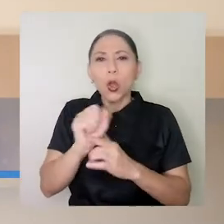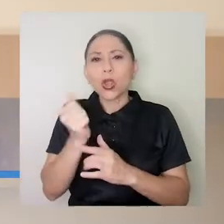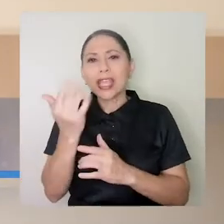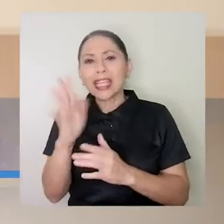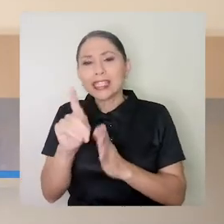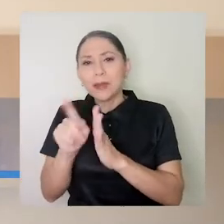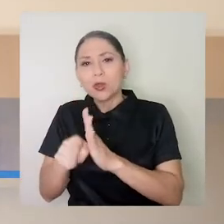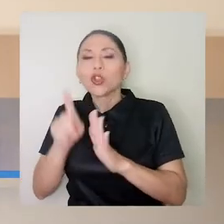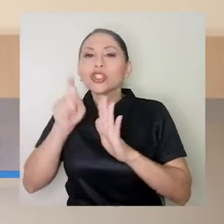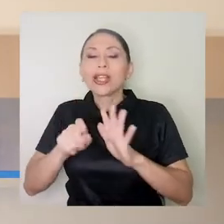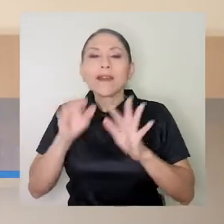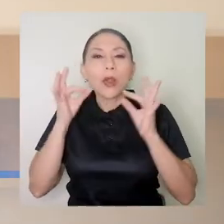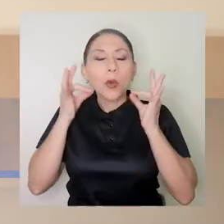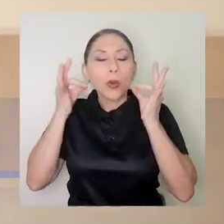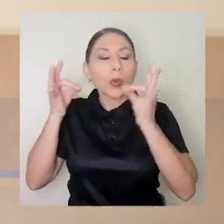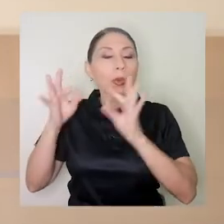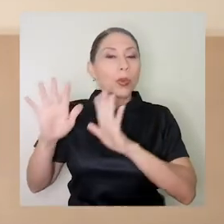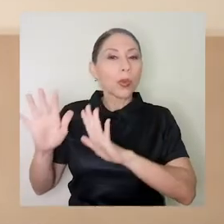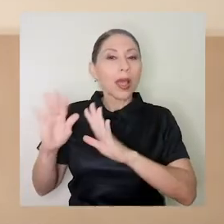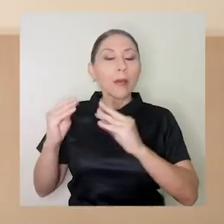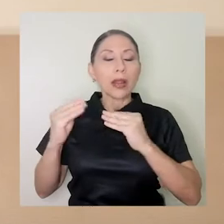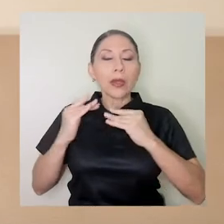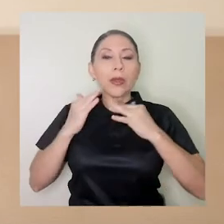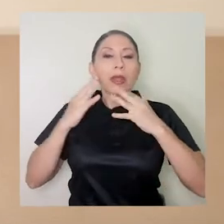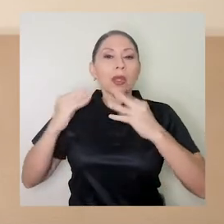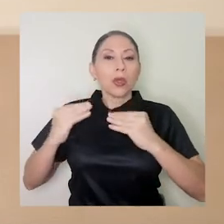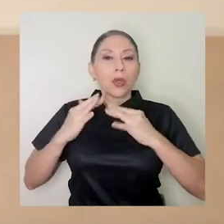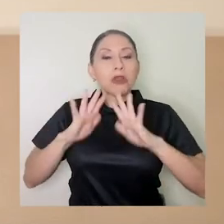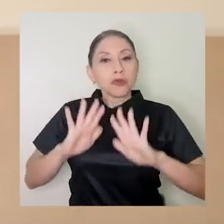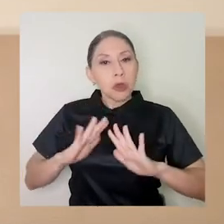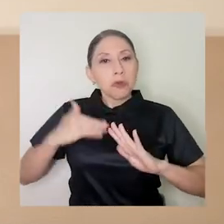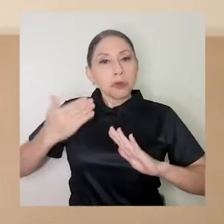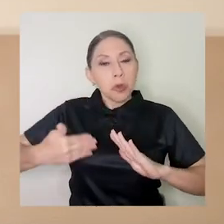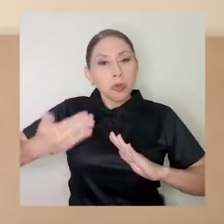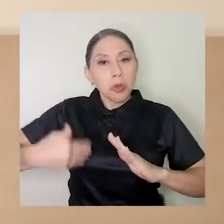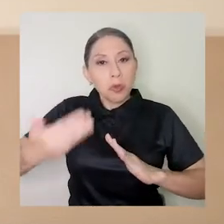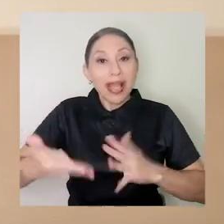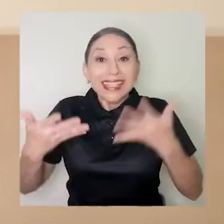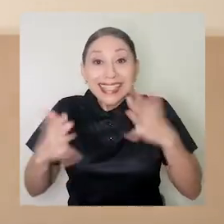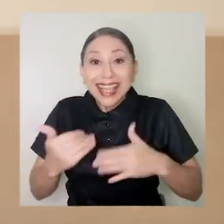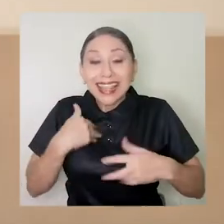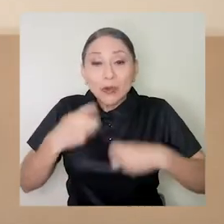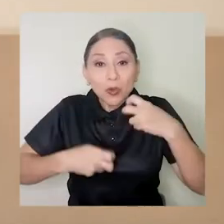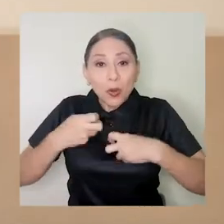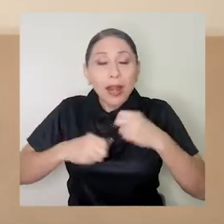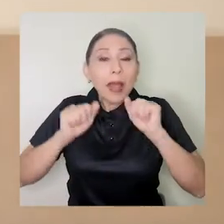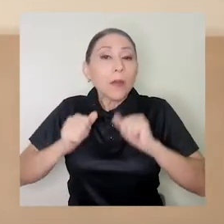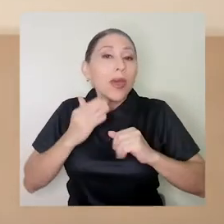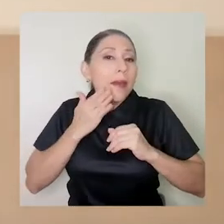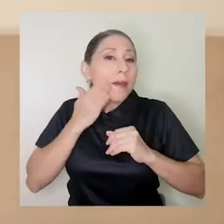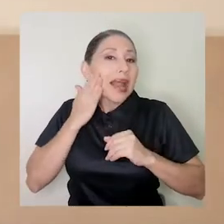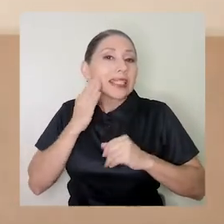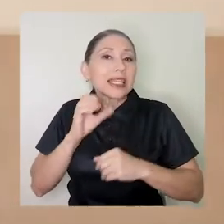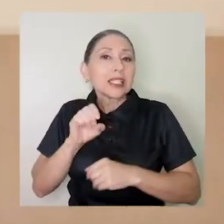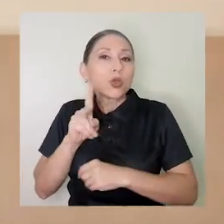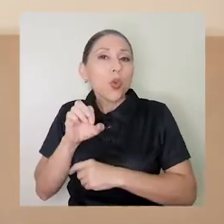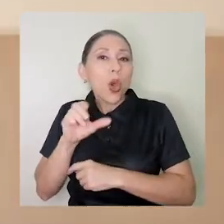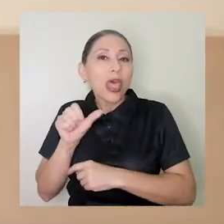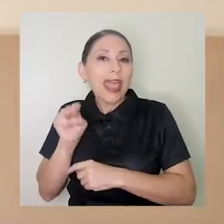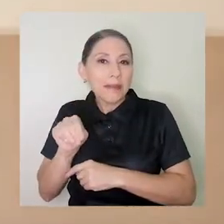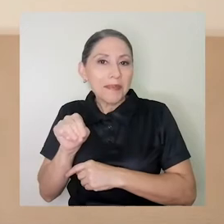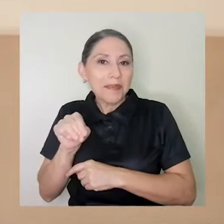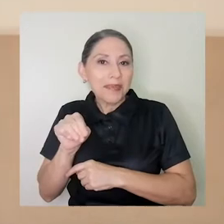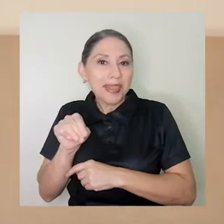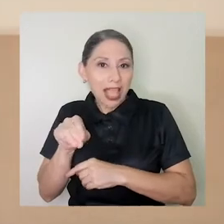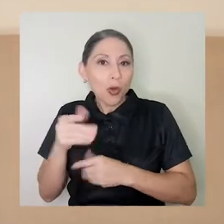liberar la presión sobre la piel, dejar que la piel respire. Si ya tenemos algún problema, podemos usar parches de dodem en las zonas donde hay